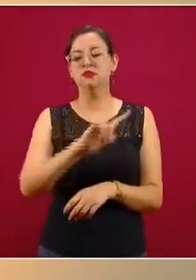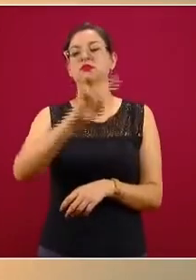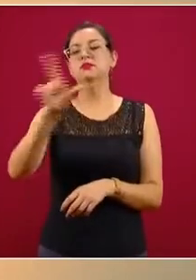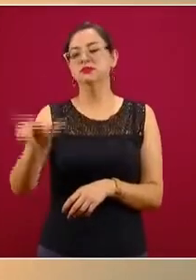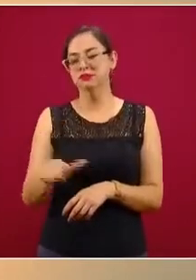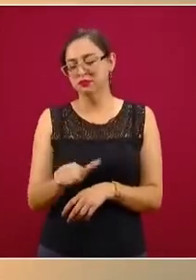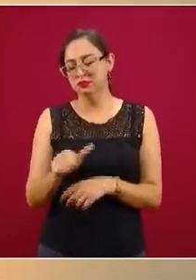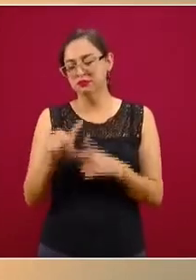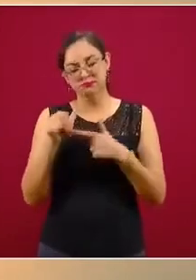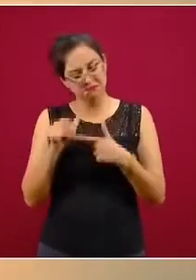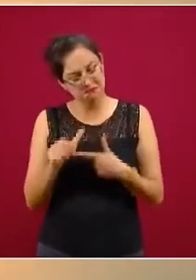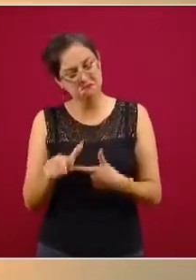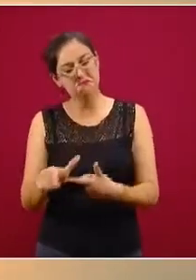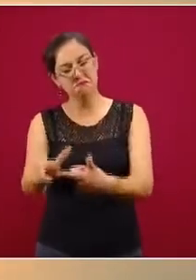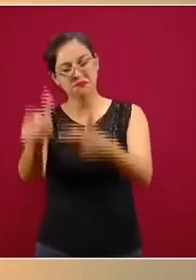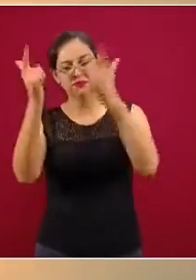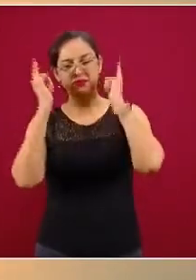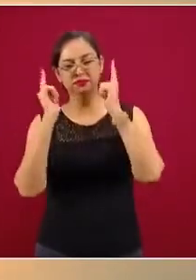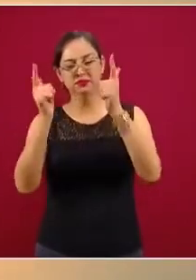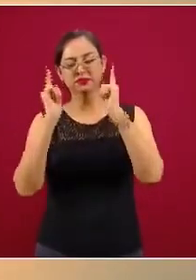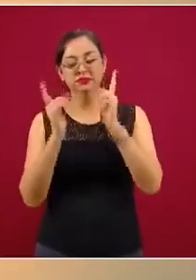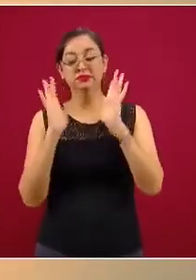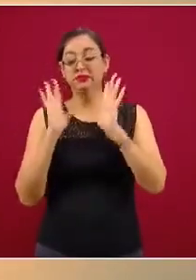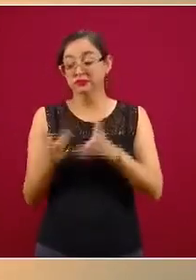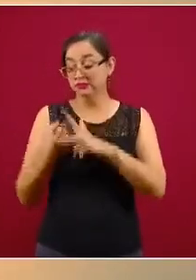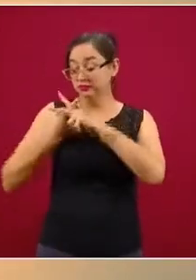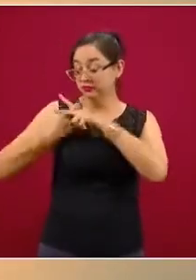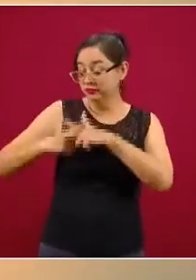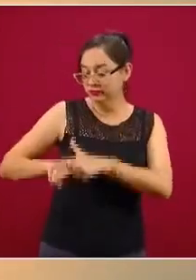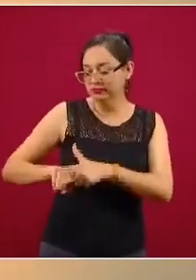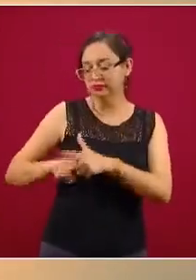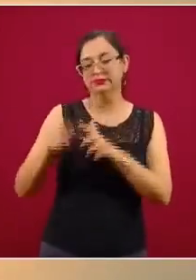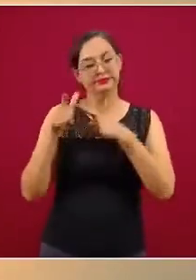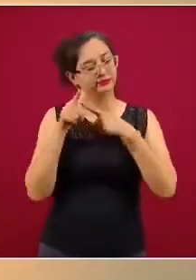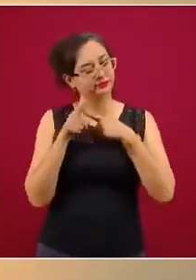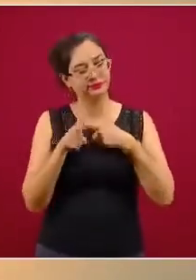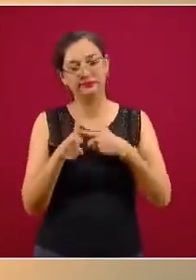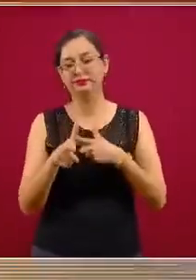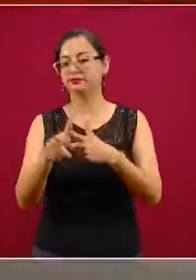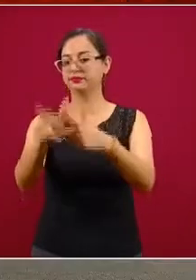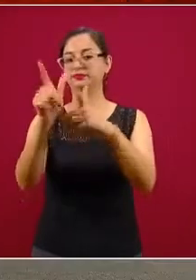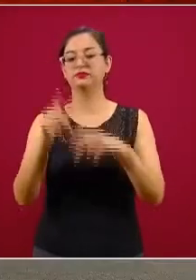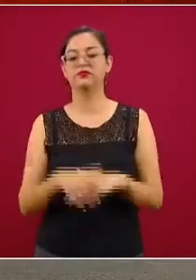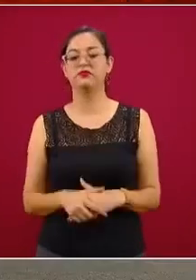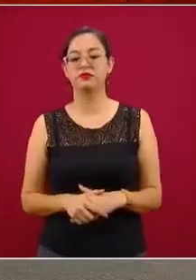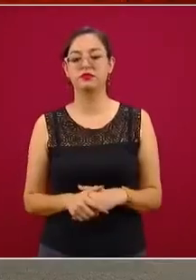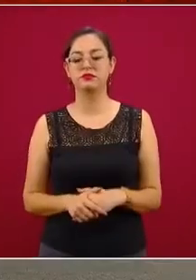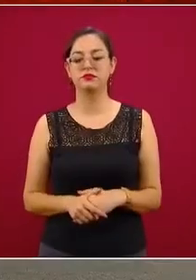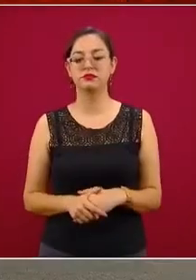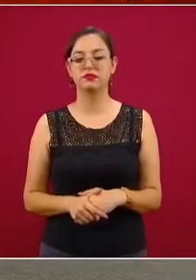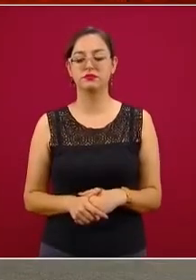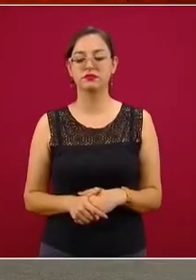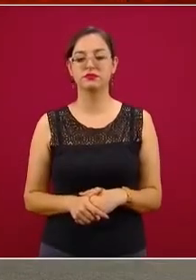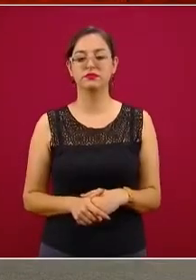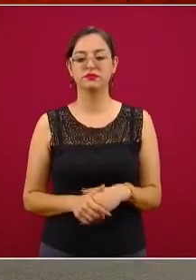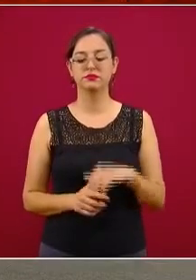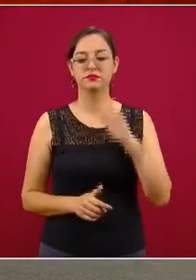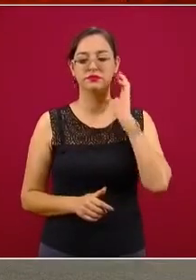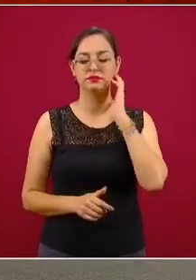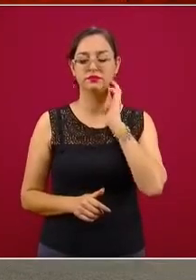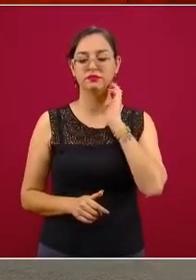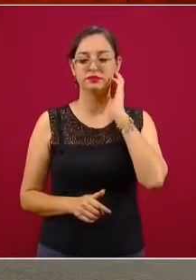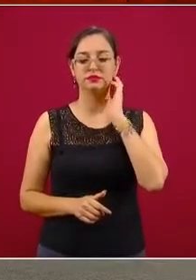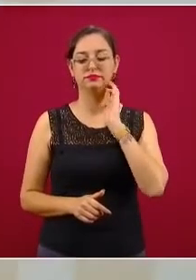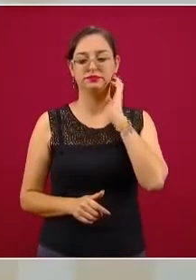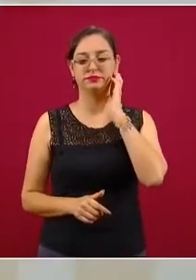que empezó un camino, podríamos extender esto para otro tipo de capacitaciones. Entonces, mis compañeros han hablado